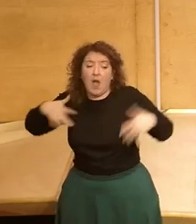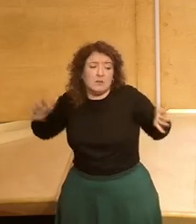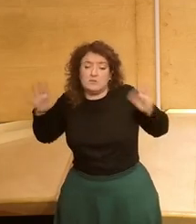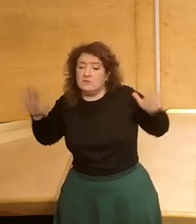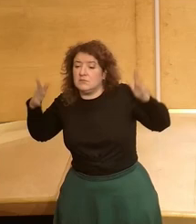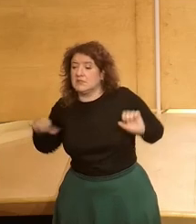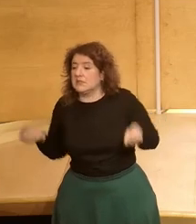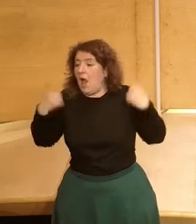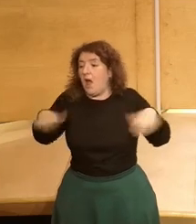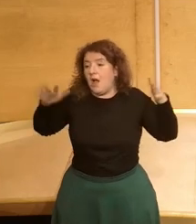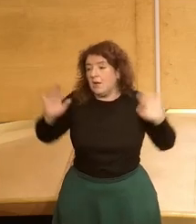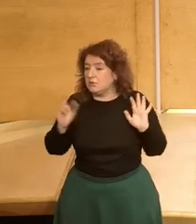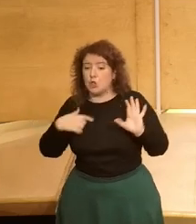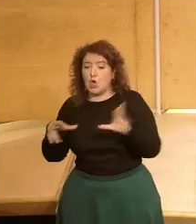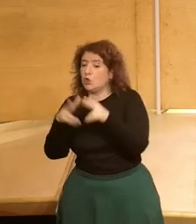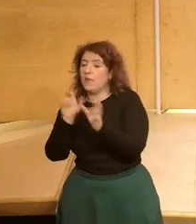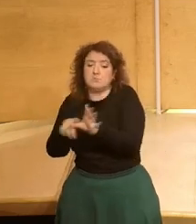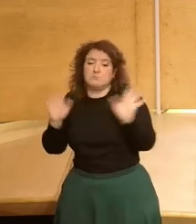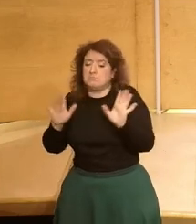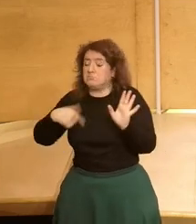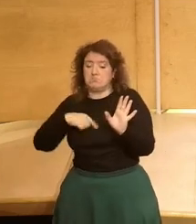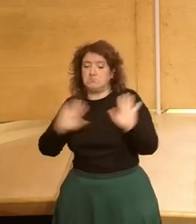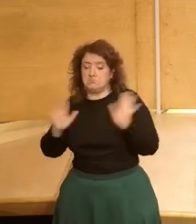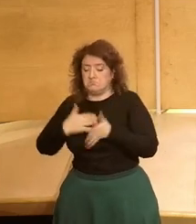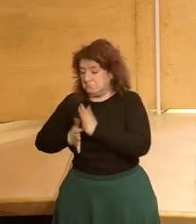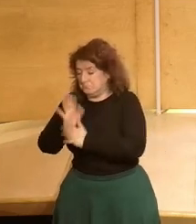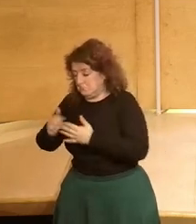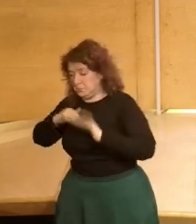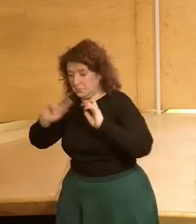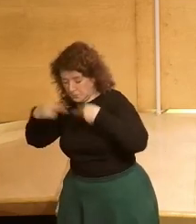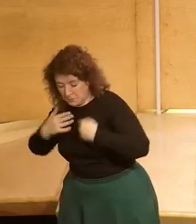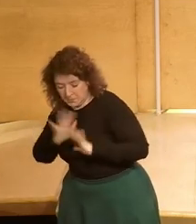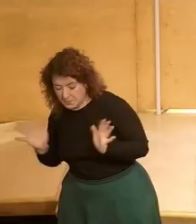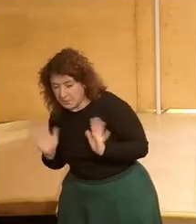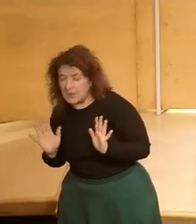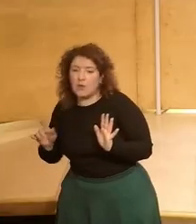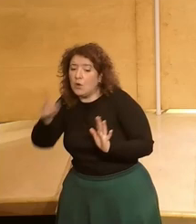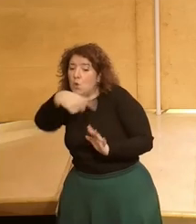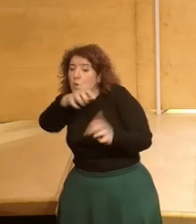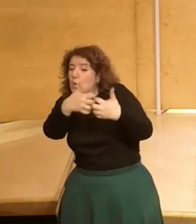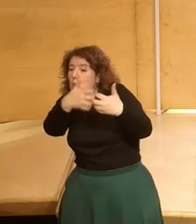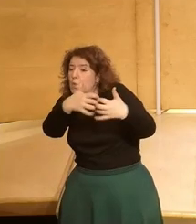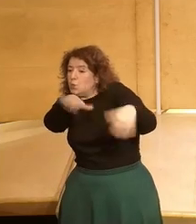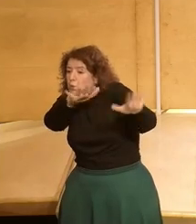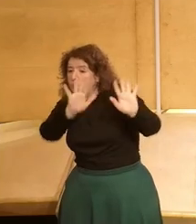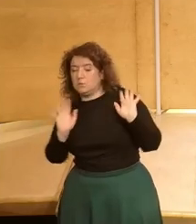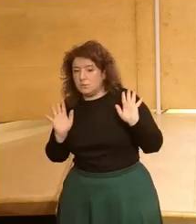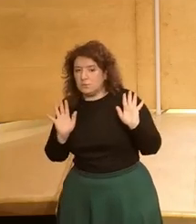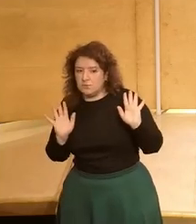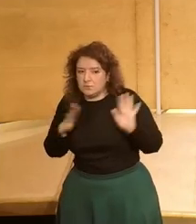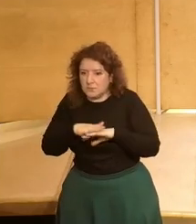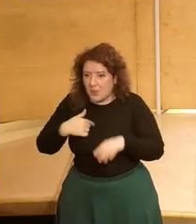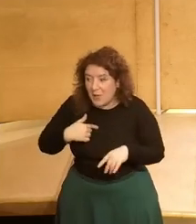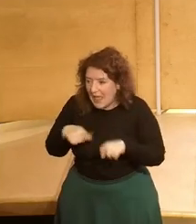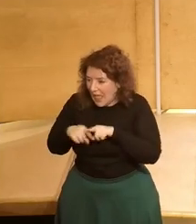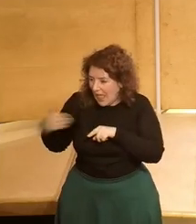pueda de uno no forma parte de una sociedad yo barro para mis intereses esta idea de hay unos luchando por sus luchas y digo bueno tú no tienes